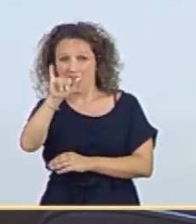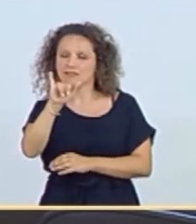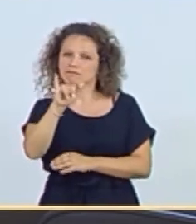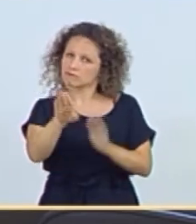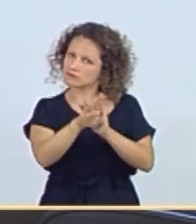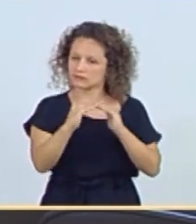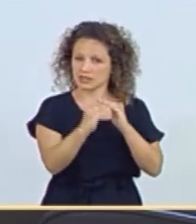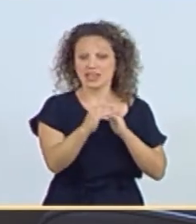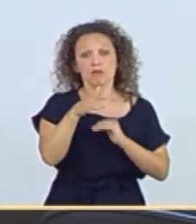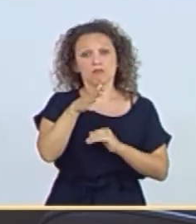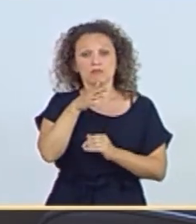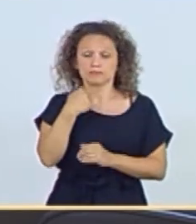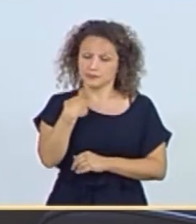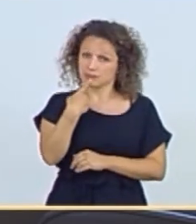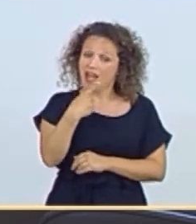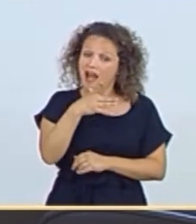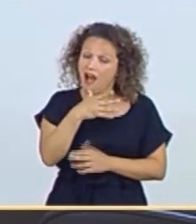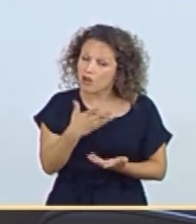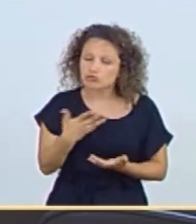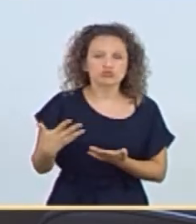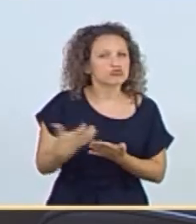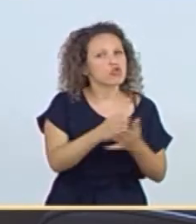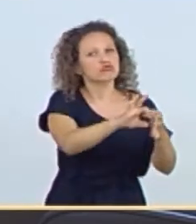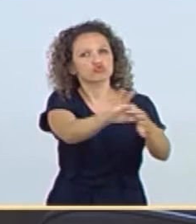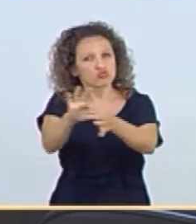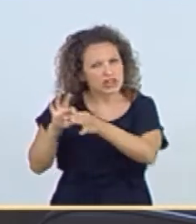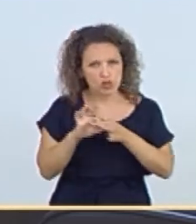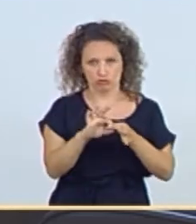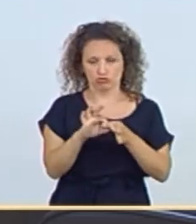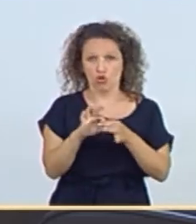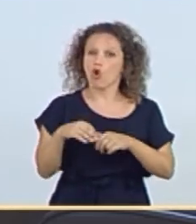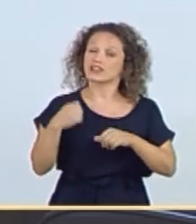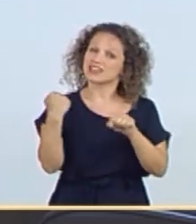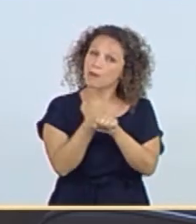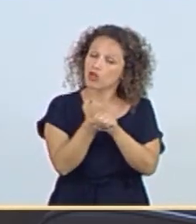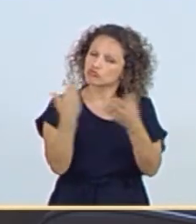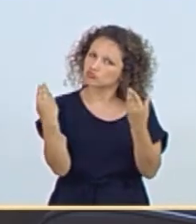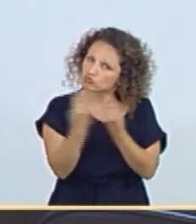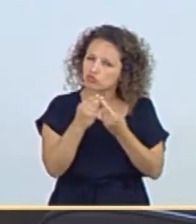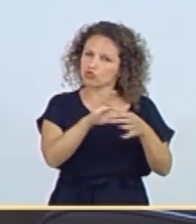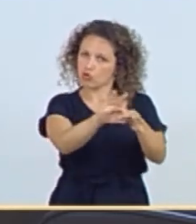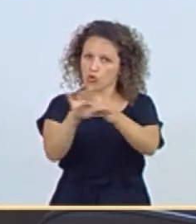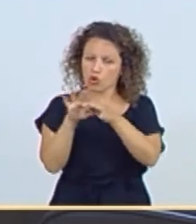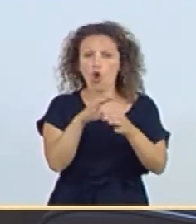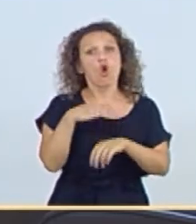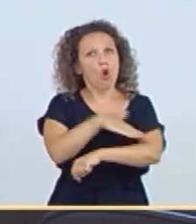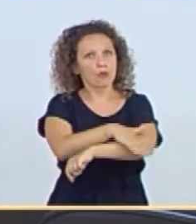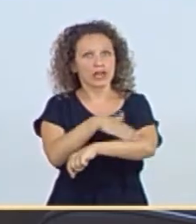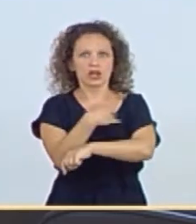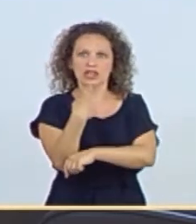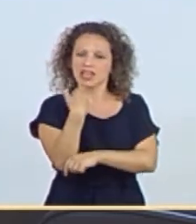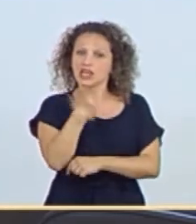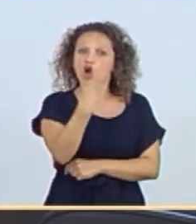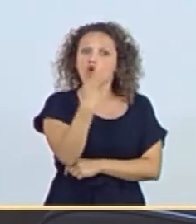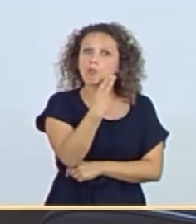señorías, de estar todos unidos, al lado de los trabajadores. El Gobierno ha manifestado su compromiso, hemos pasado de las palabras de